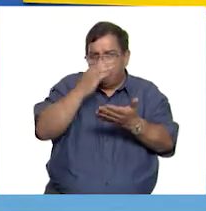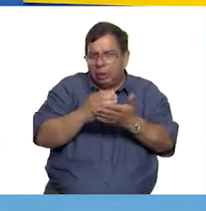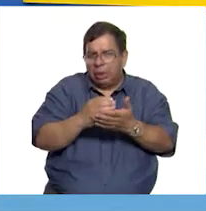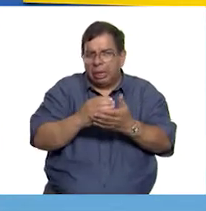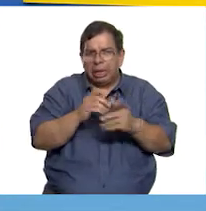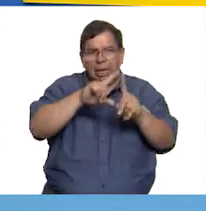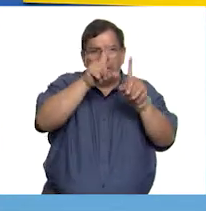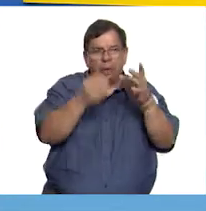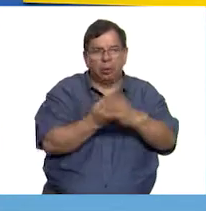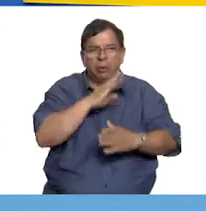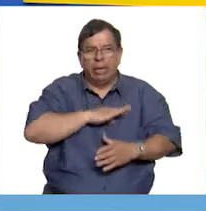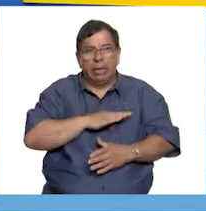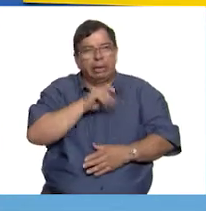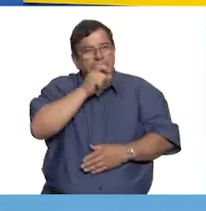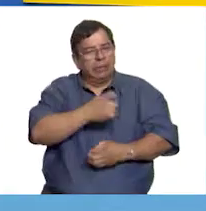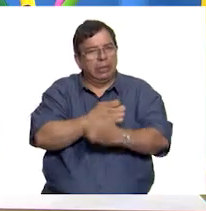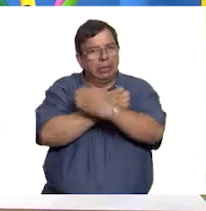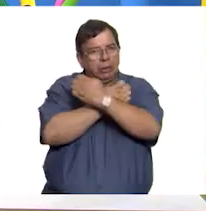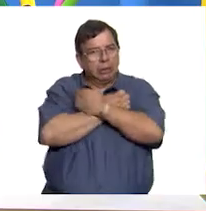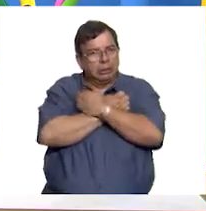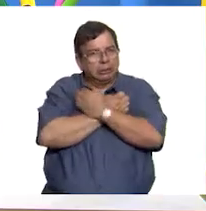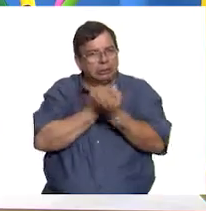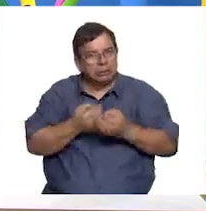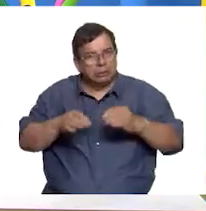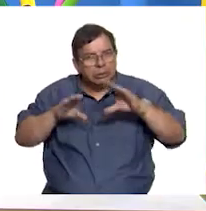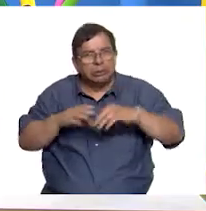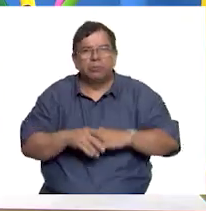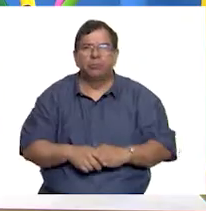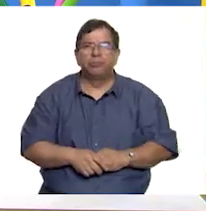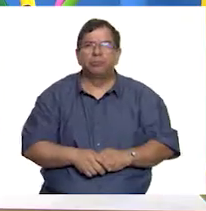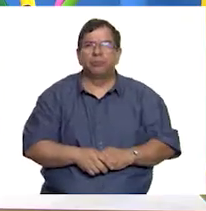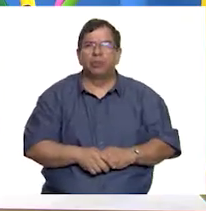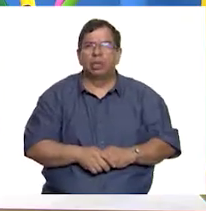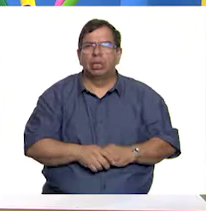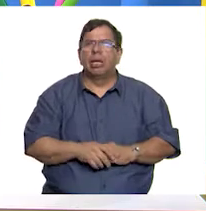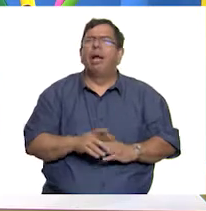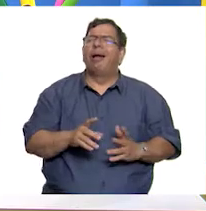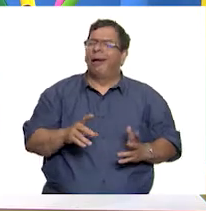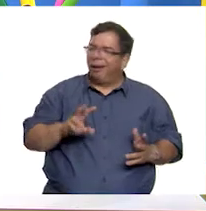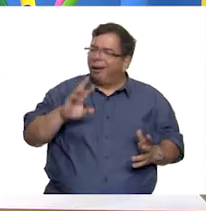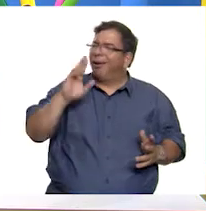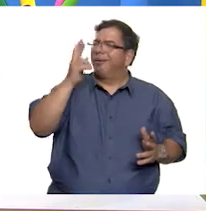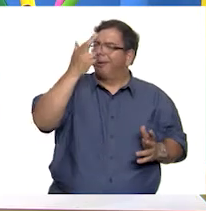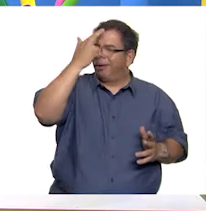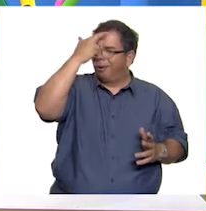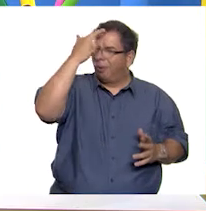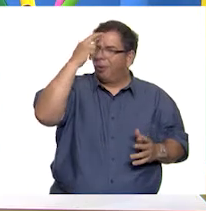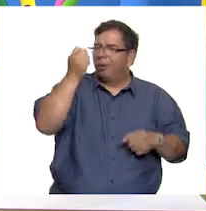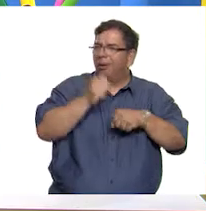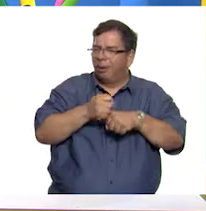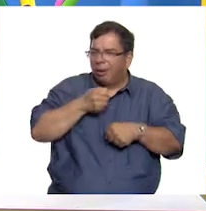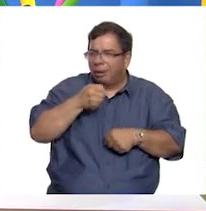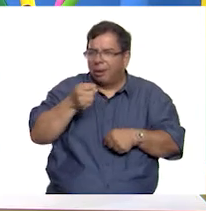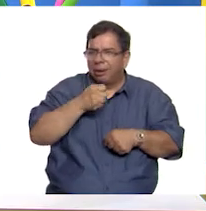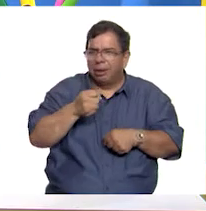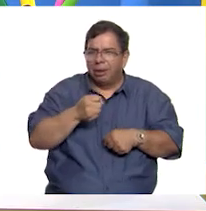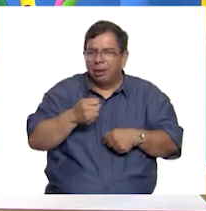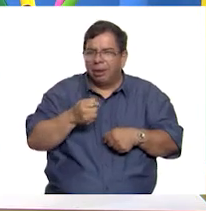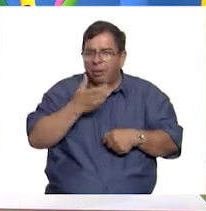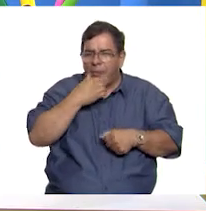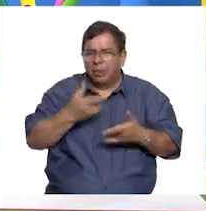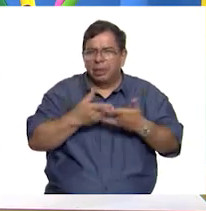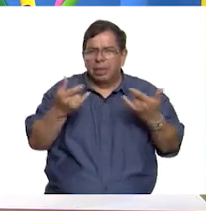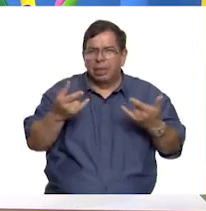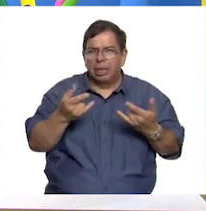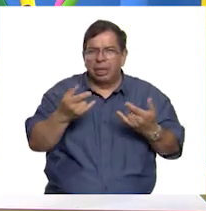importante fue en la educación. Sí, recuerdo que en la entrevista que vimos la semana pasada, el historiador decía que la